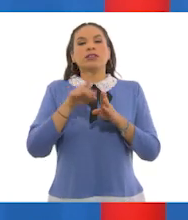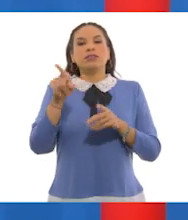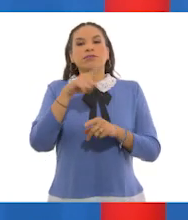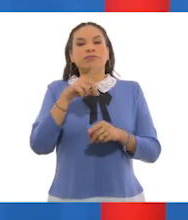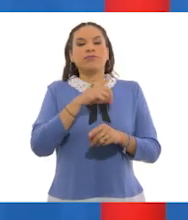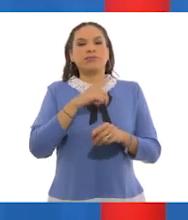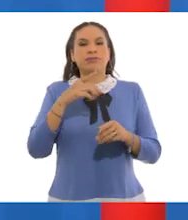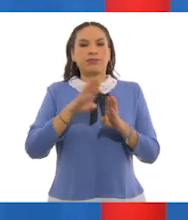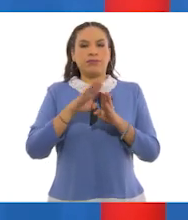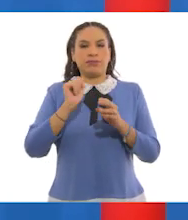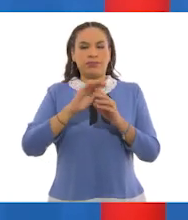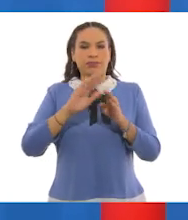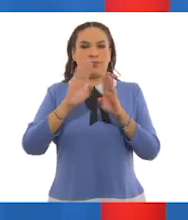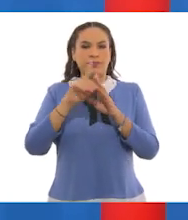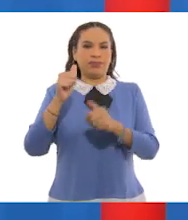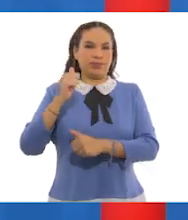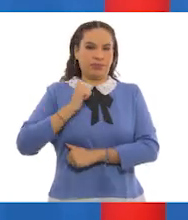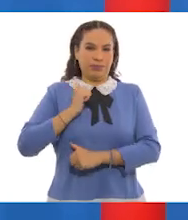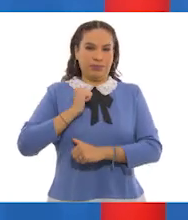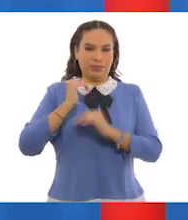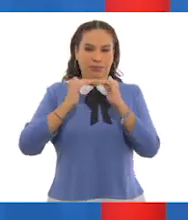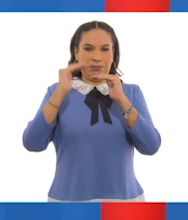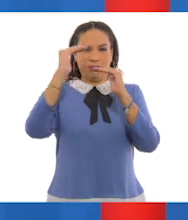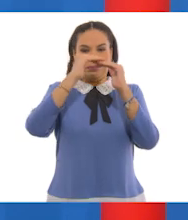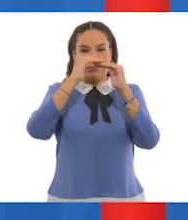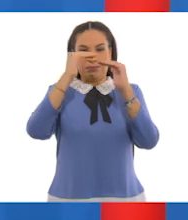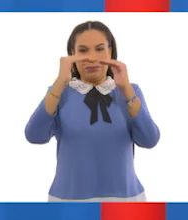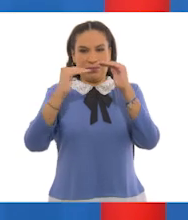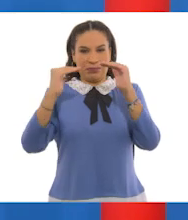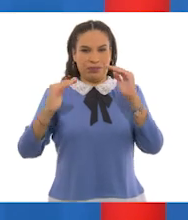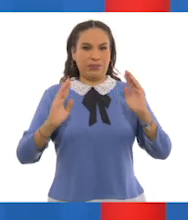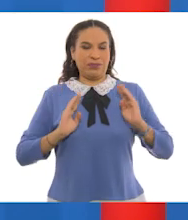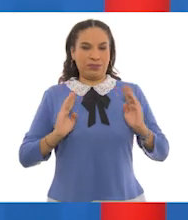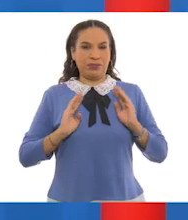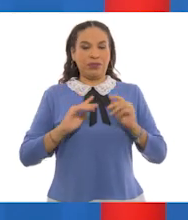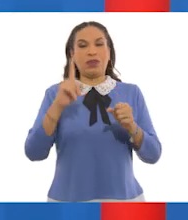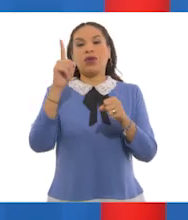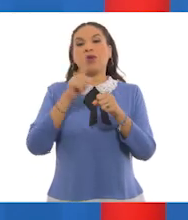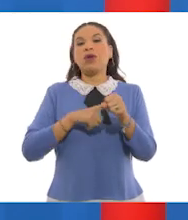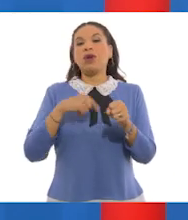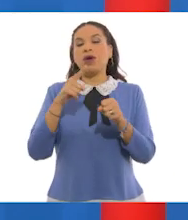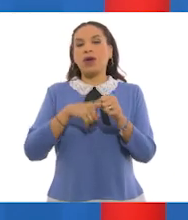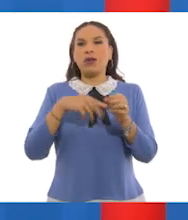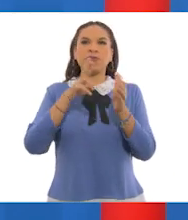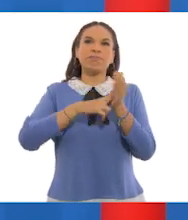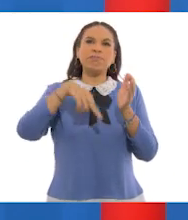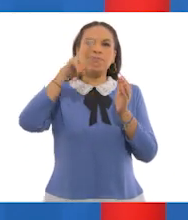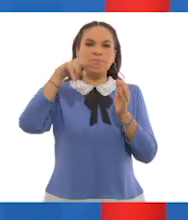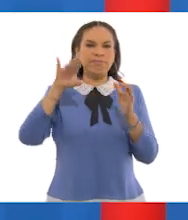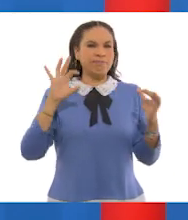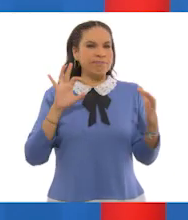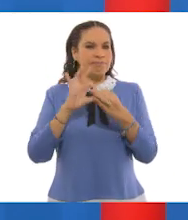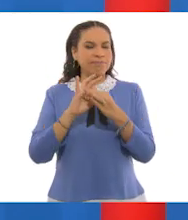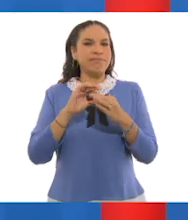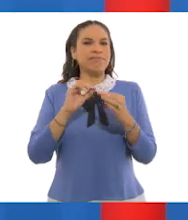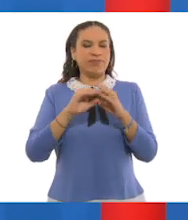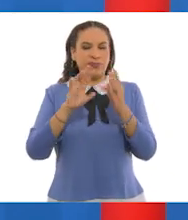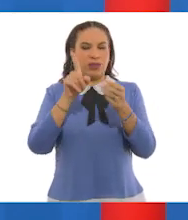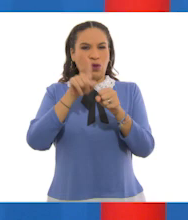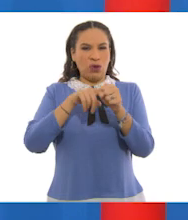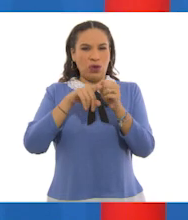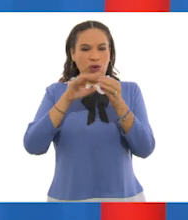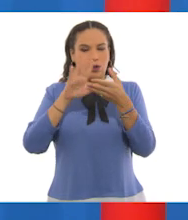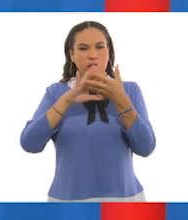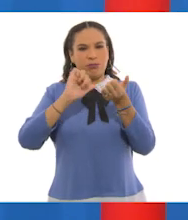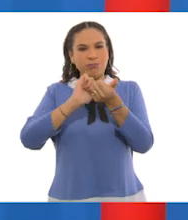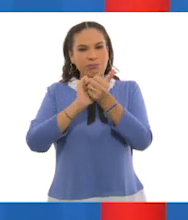bajar de grado a un militar. Si estamos hablando de color de la pintura, bueno, pues se refiere a diluir o dar